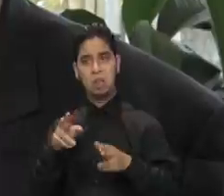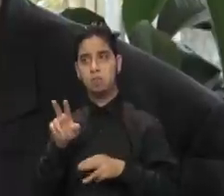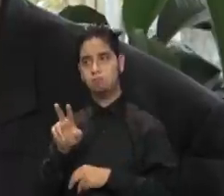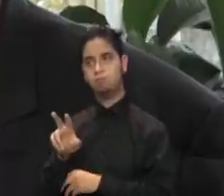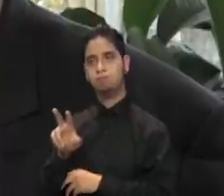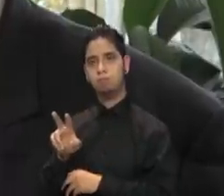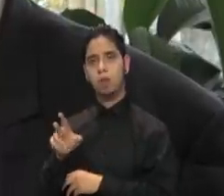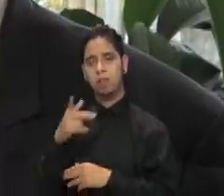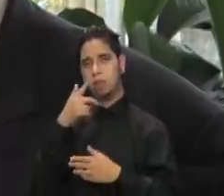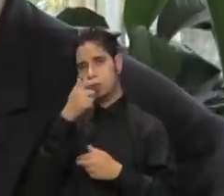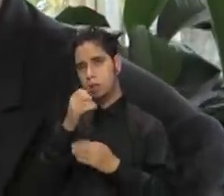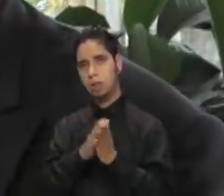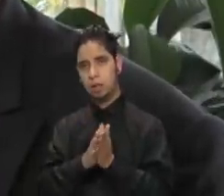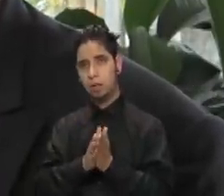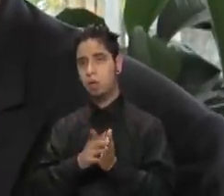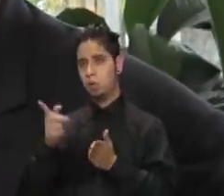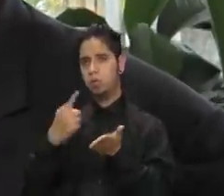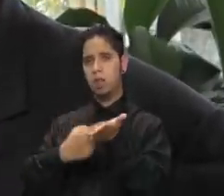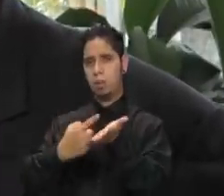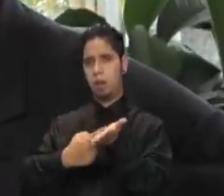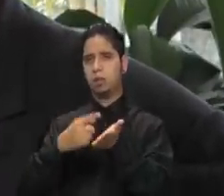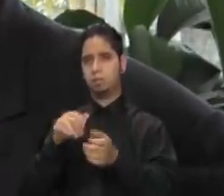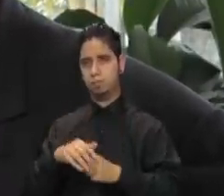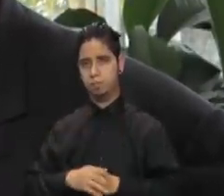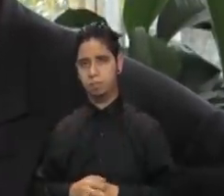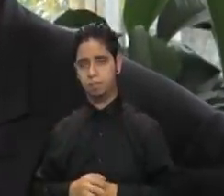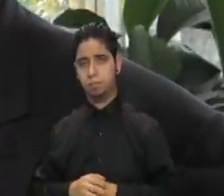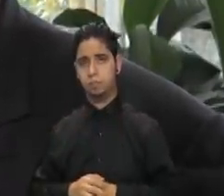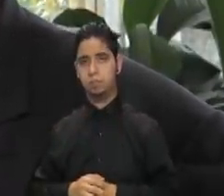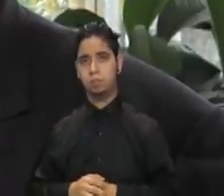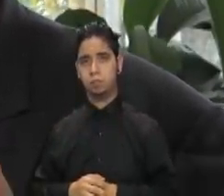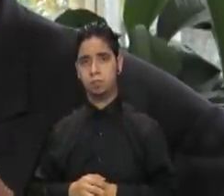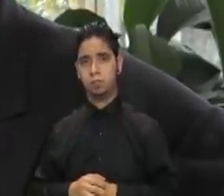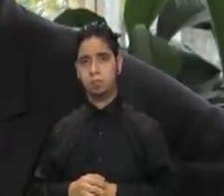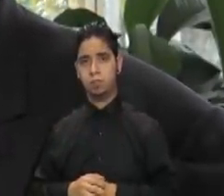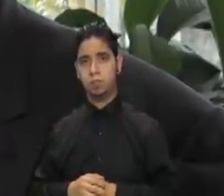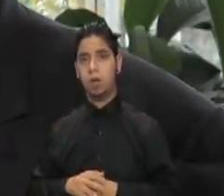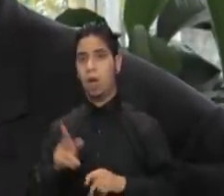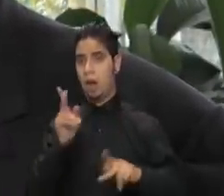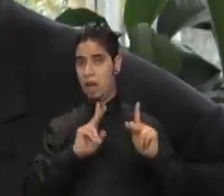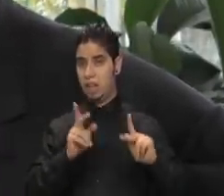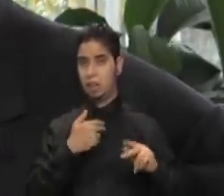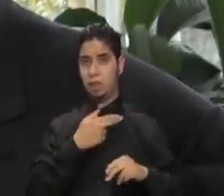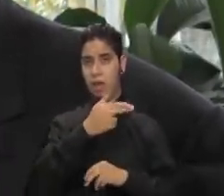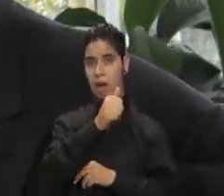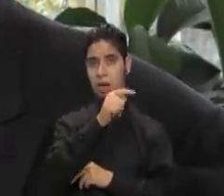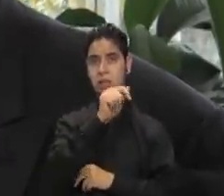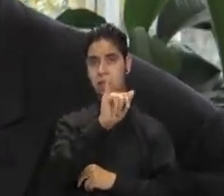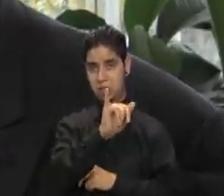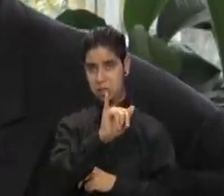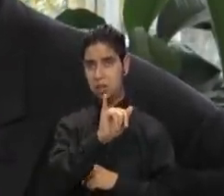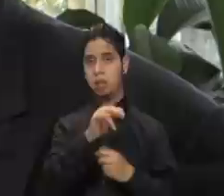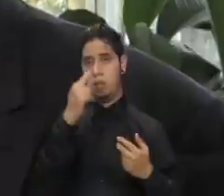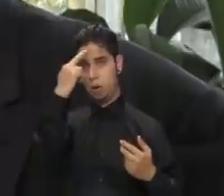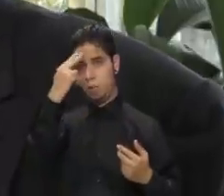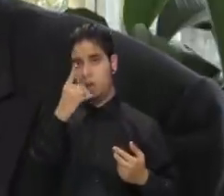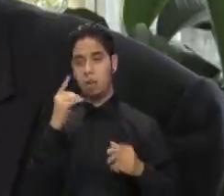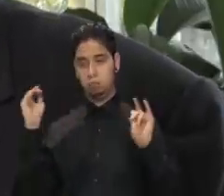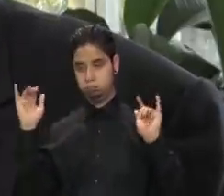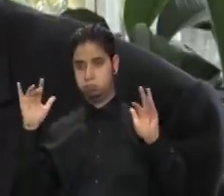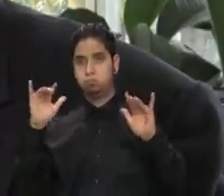a ser un debate, así que va a ser bien interesante, viene mucha representación tanto de Haití como de República Dominicana y de otros países